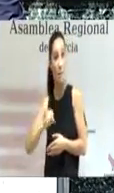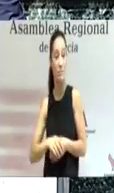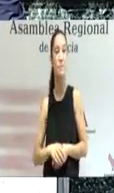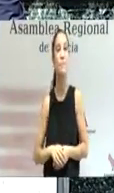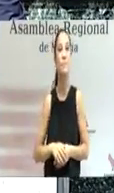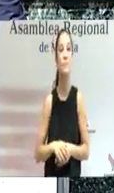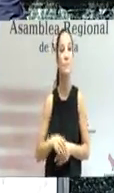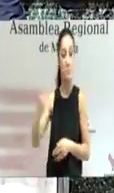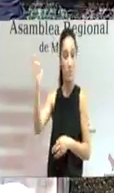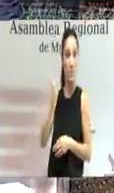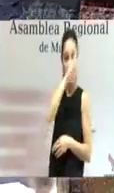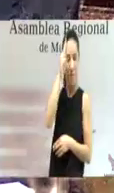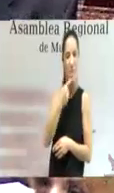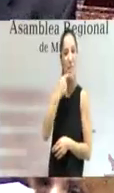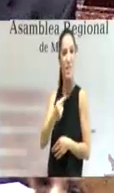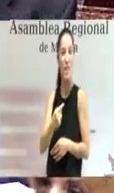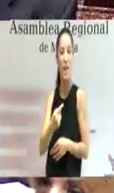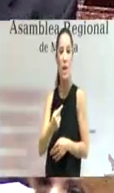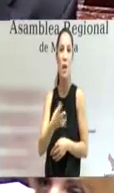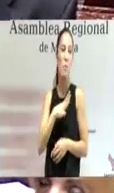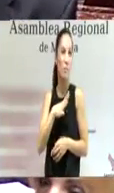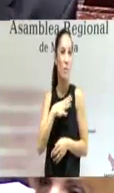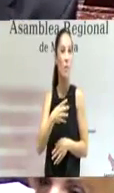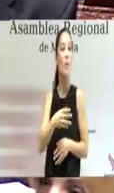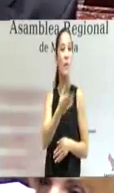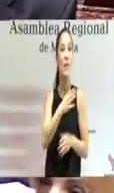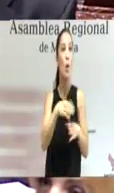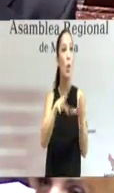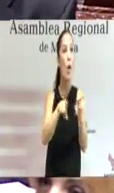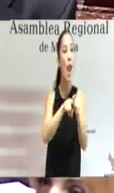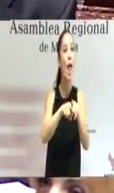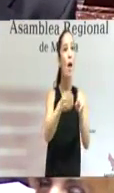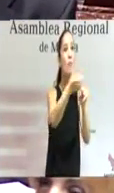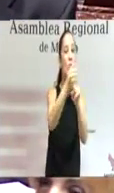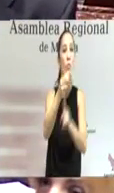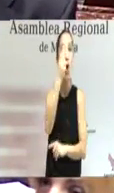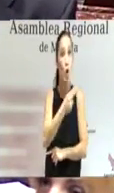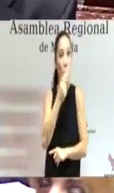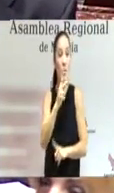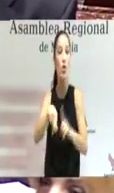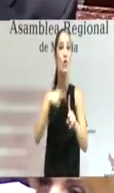seamos capaces de alcanzar compromisos y de mantenerlos